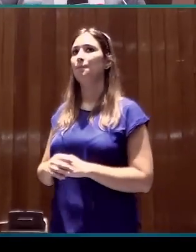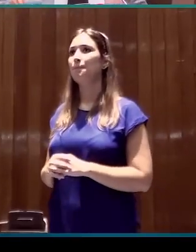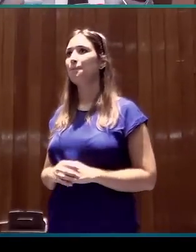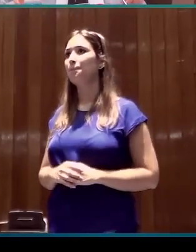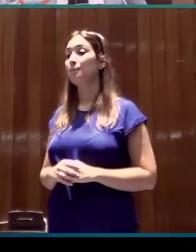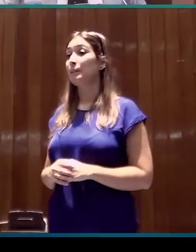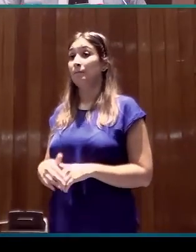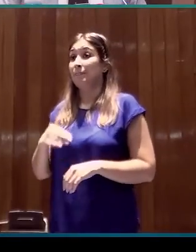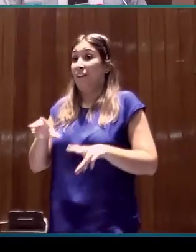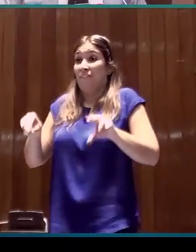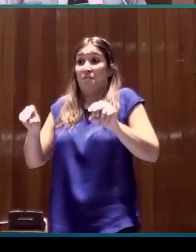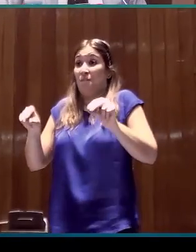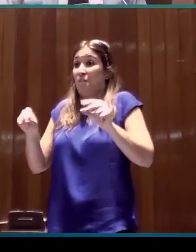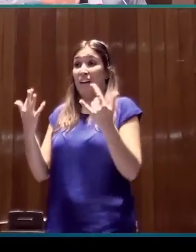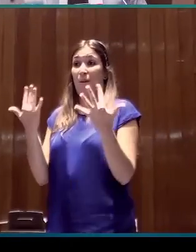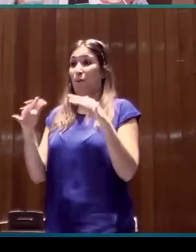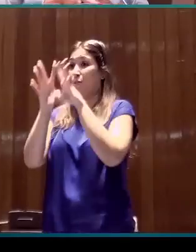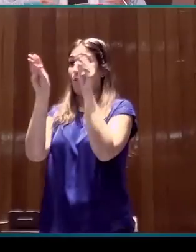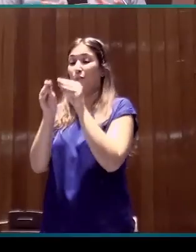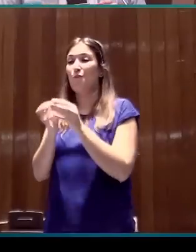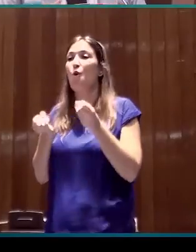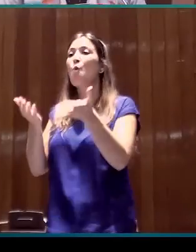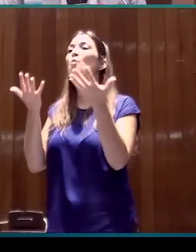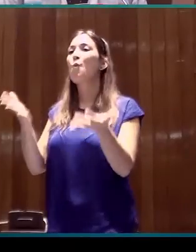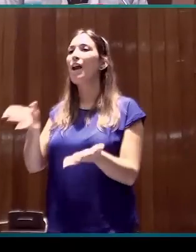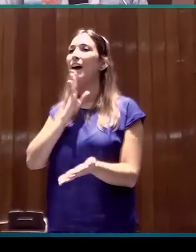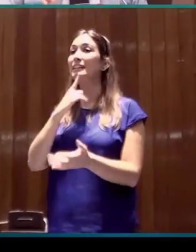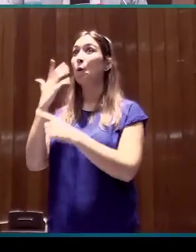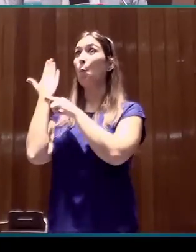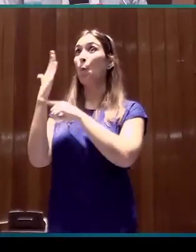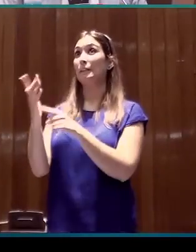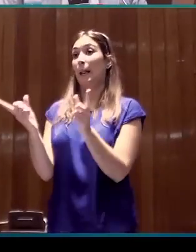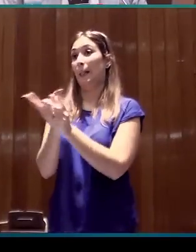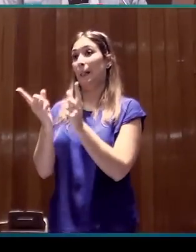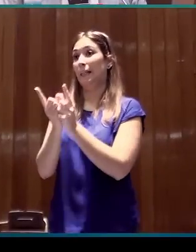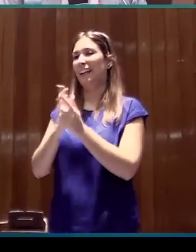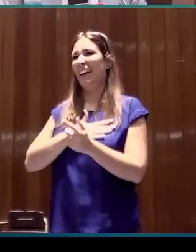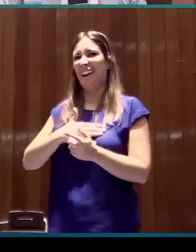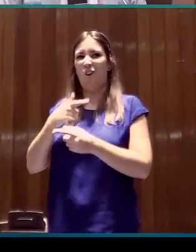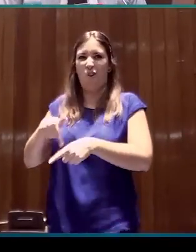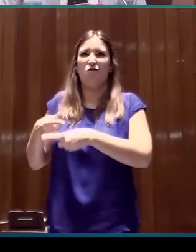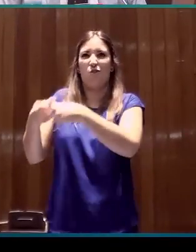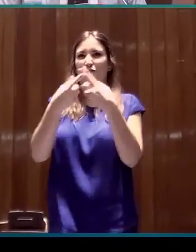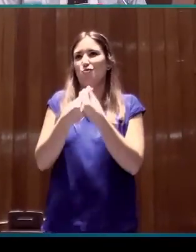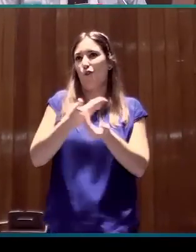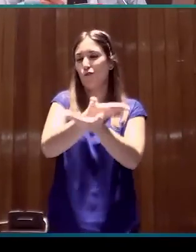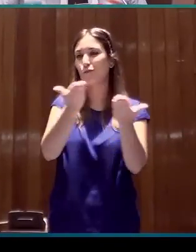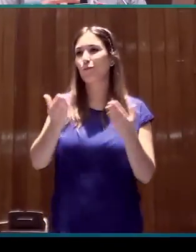Para concluir muy rápidamente, ¿qué consecuencias podemos sacar de este botón de muestra que intentaba compartir con ustedes hoy? Bien,